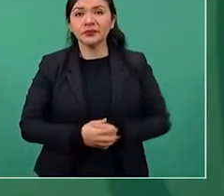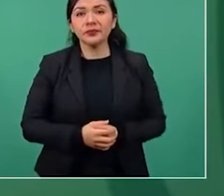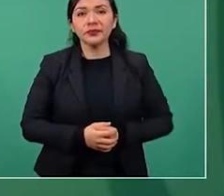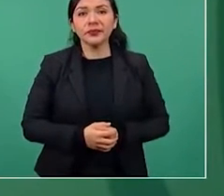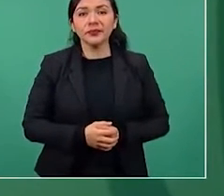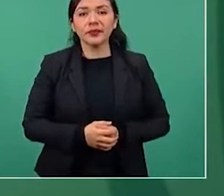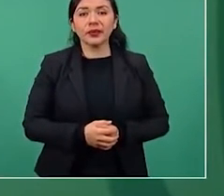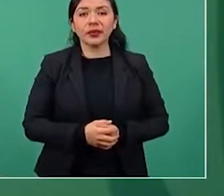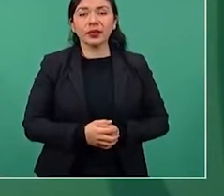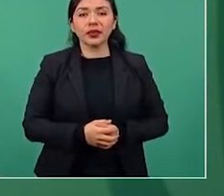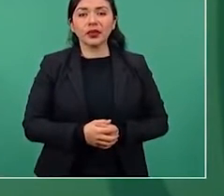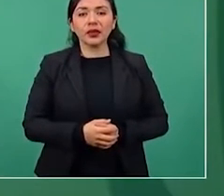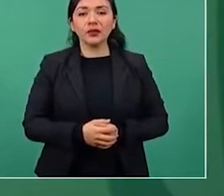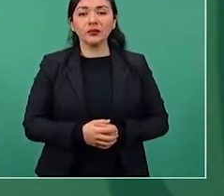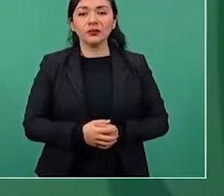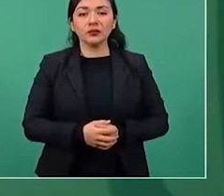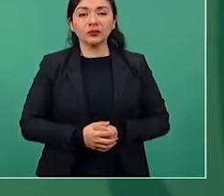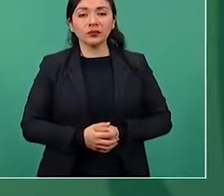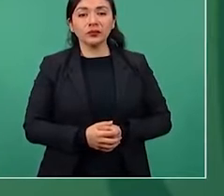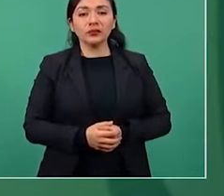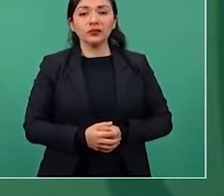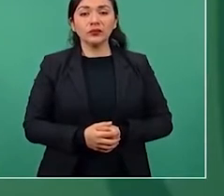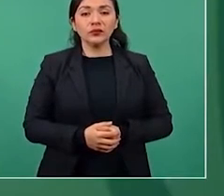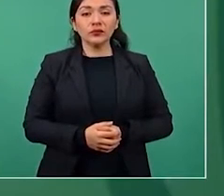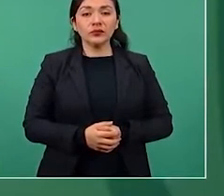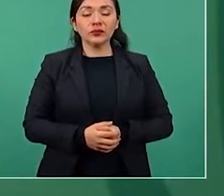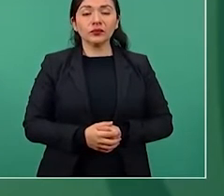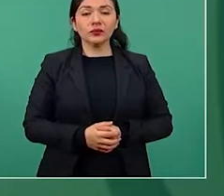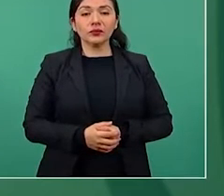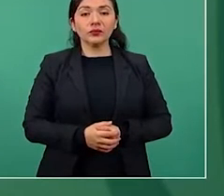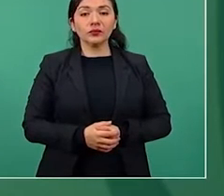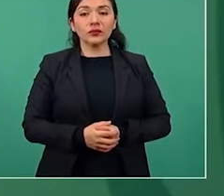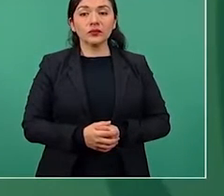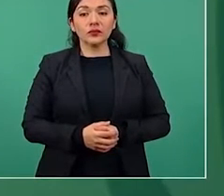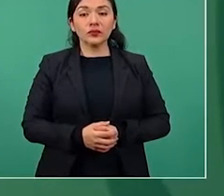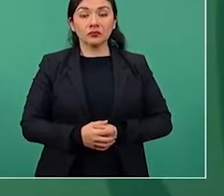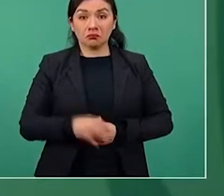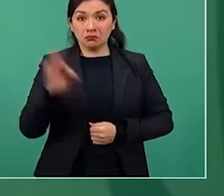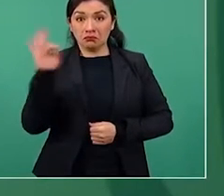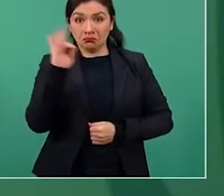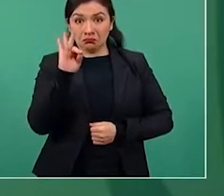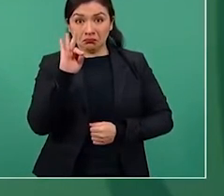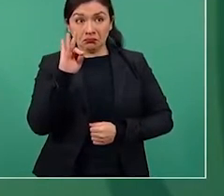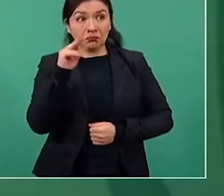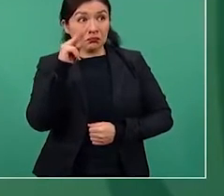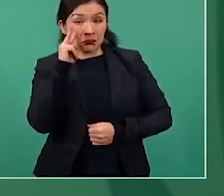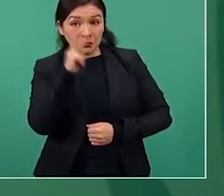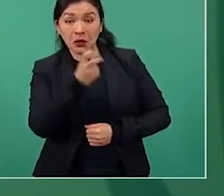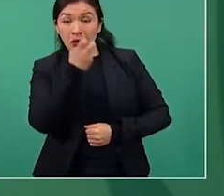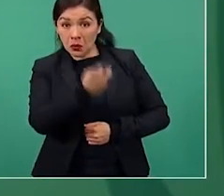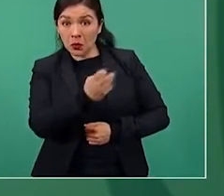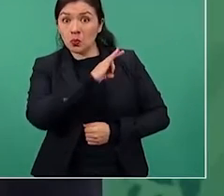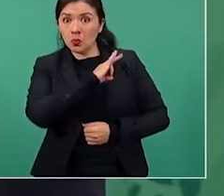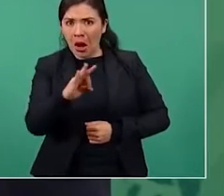Y si se actúa con austeridad, se puede también